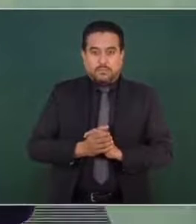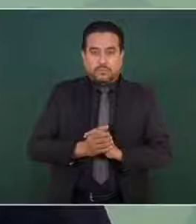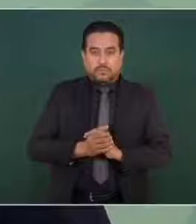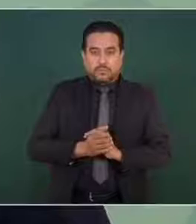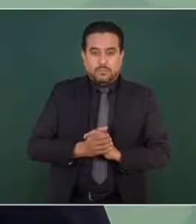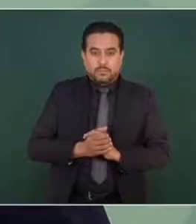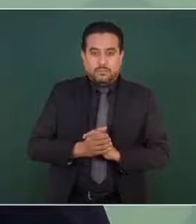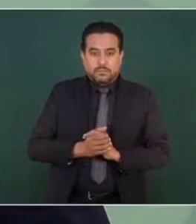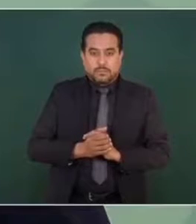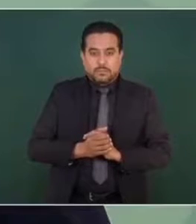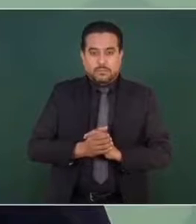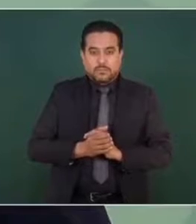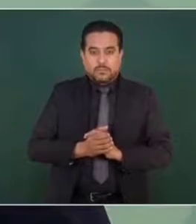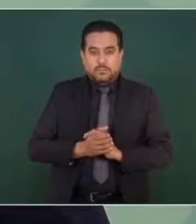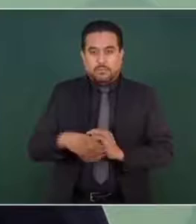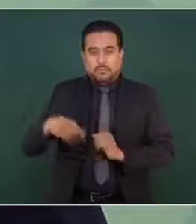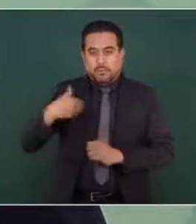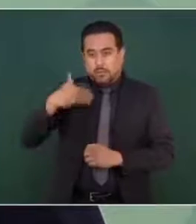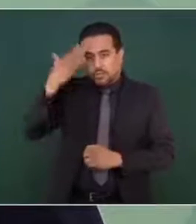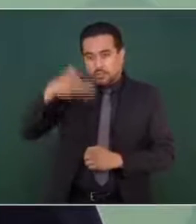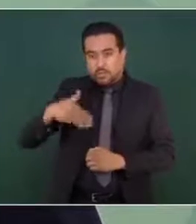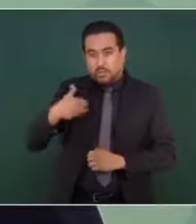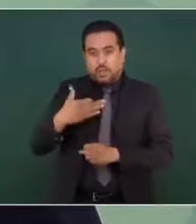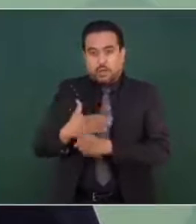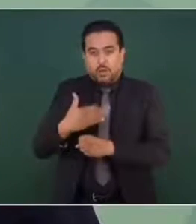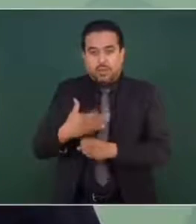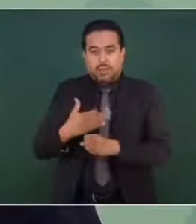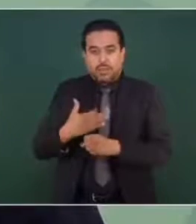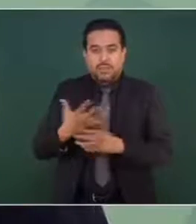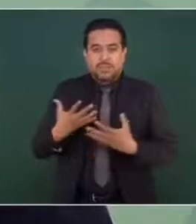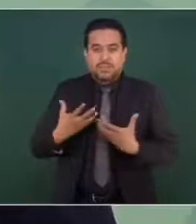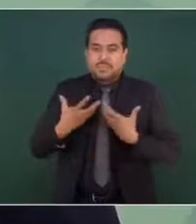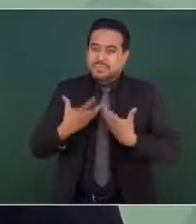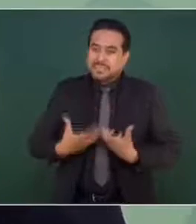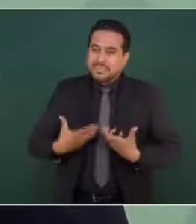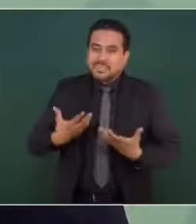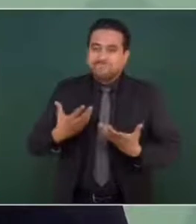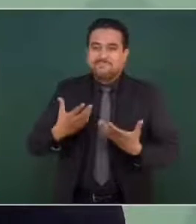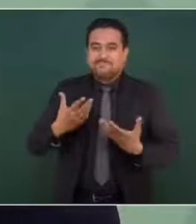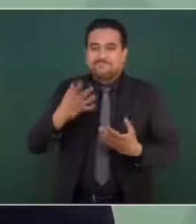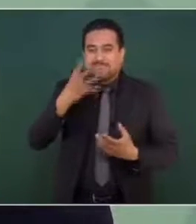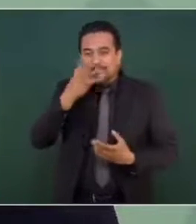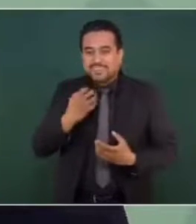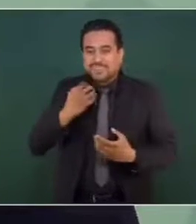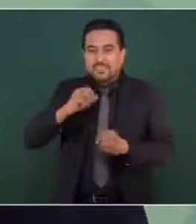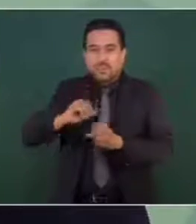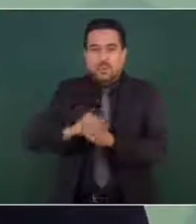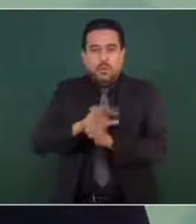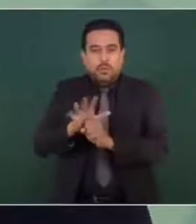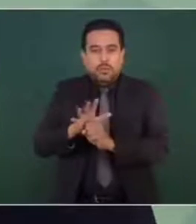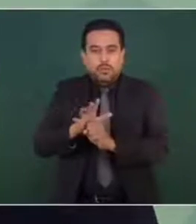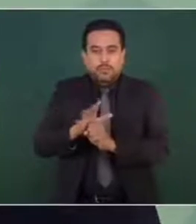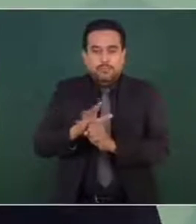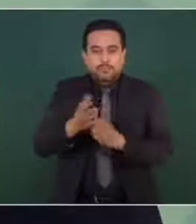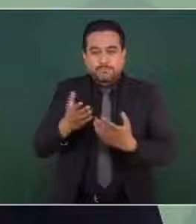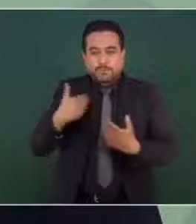del dolor, de la tristeza por la pandemia, pues tenemos que